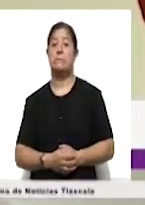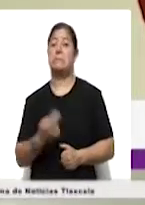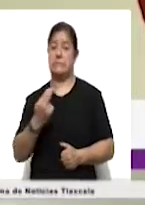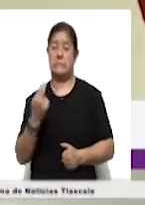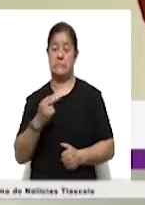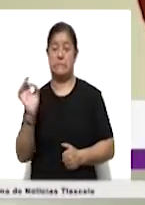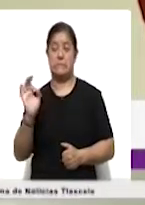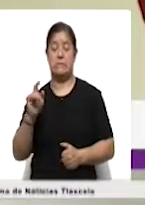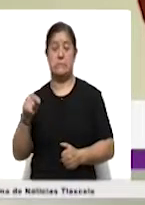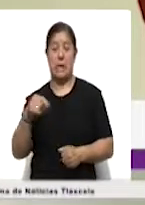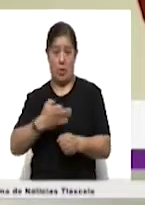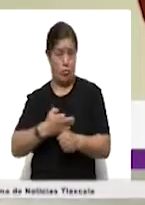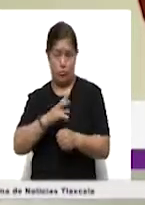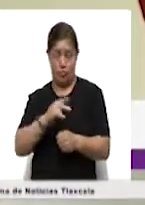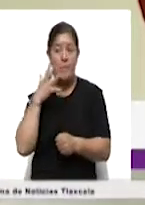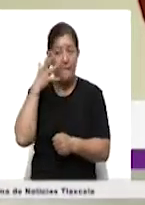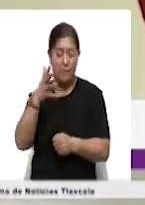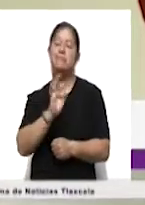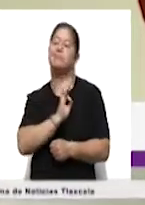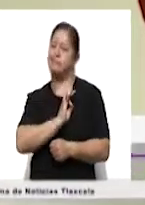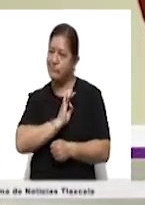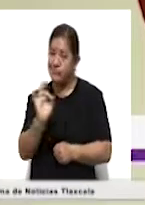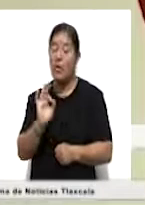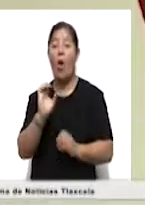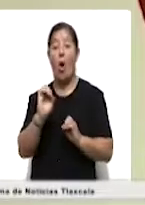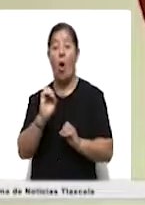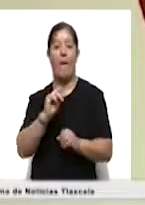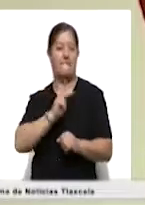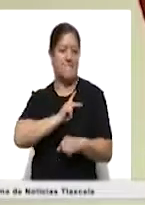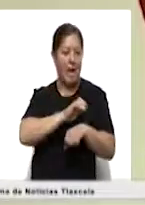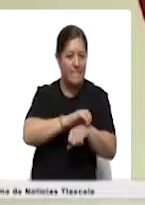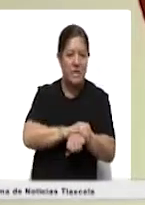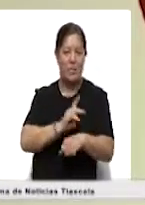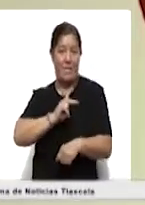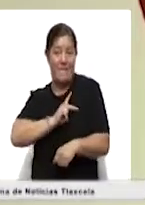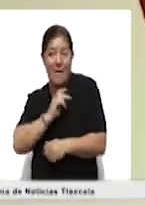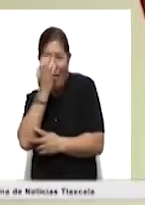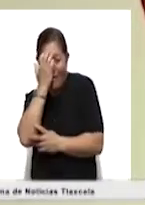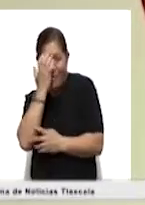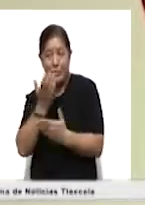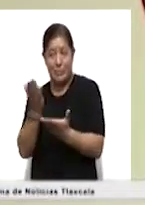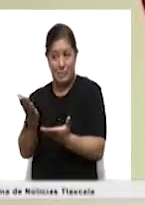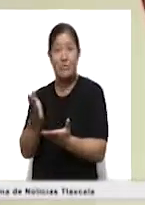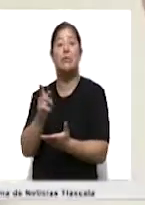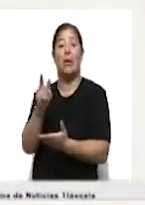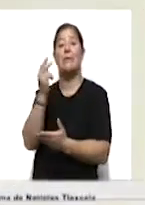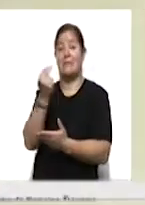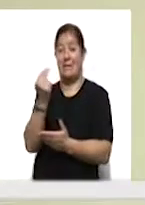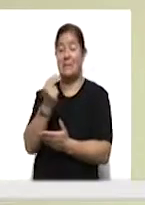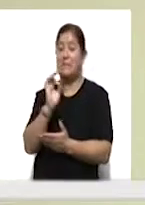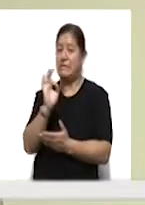de sangre, la vamos a necesitar. Y si no somos nosotros, va a ser un amigo, un conocido, alguien muy allegado a nosotros.